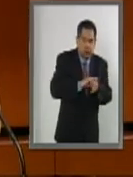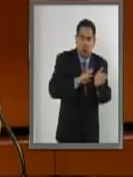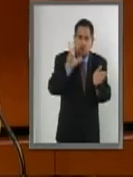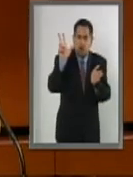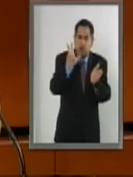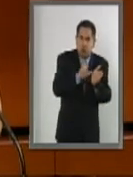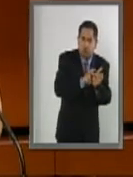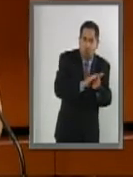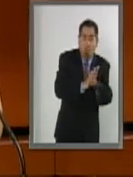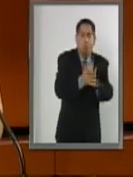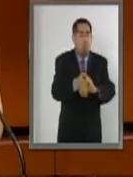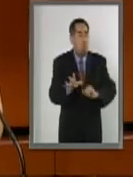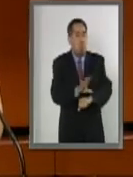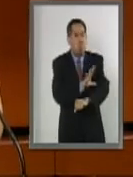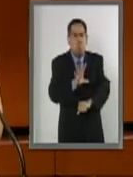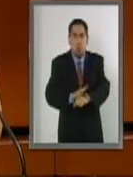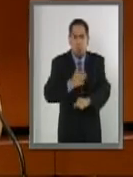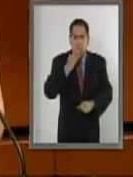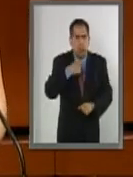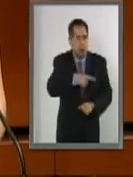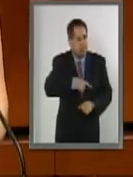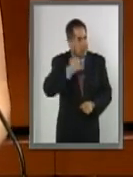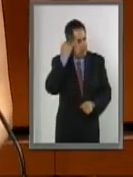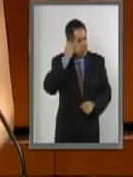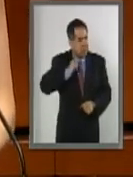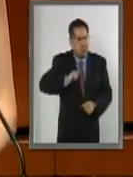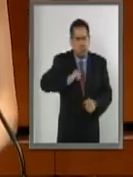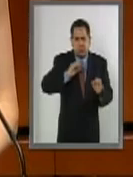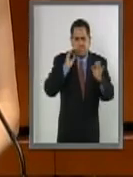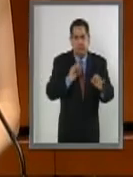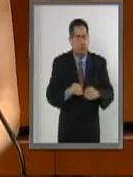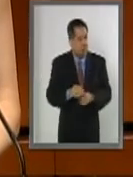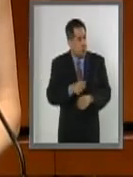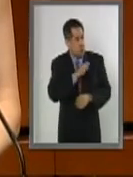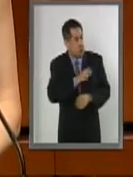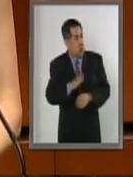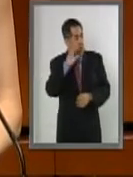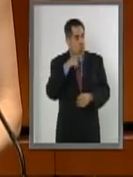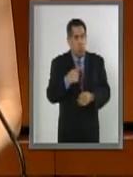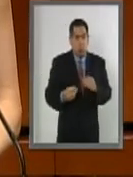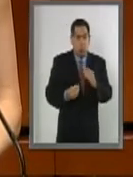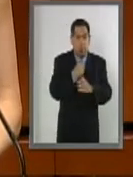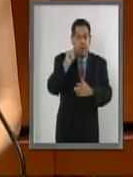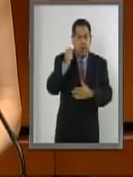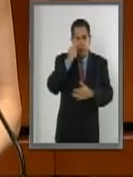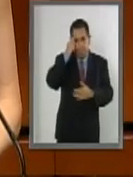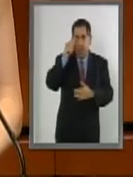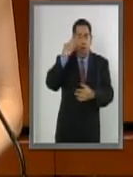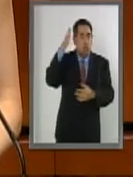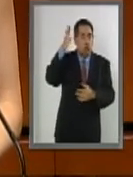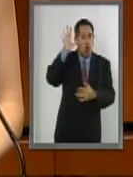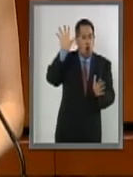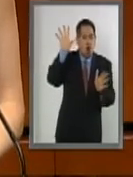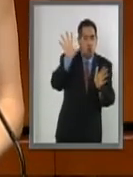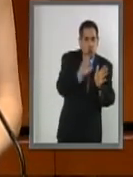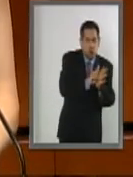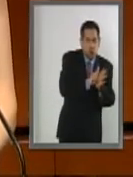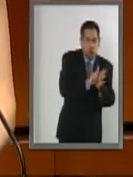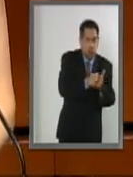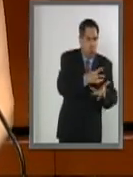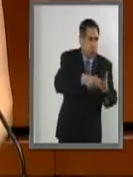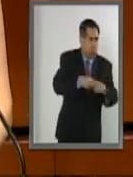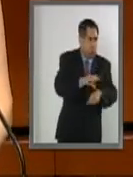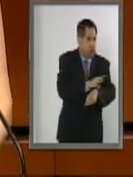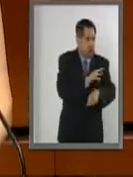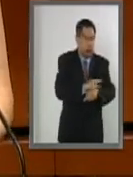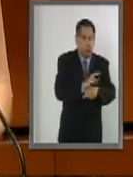autóctonas, lo cual, además de significar un hito dentro de la tecnología solar fotovoltaica, representa un ejemplo de